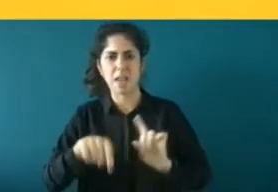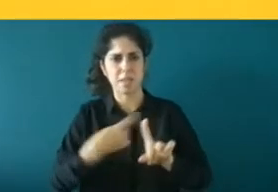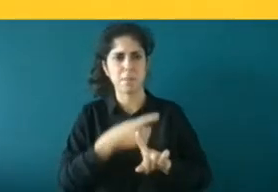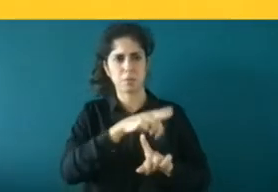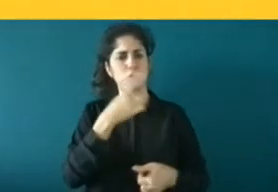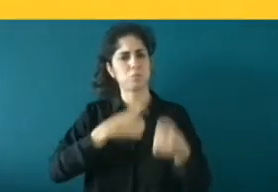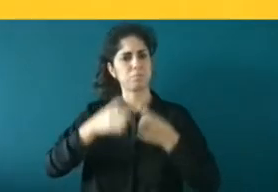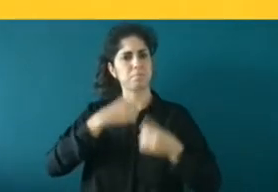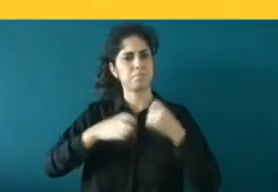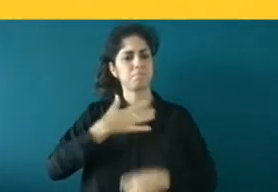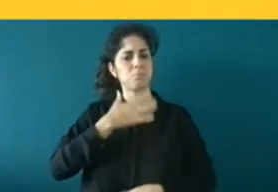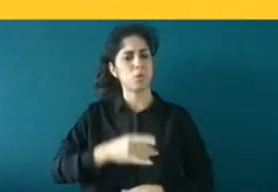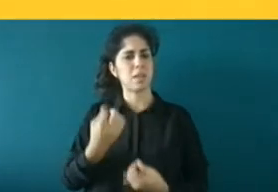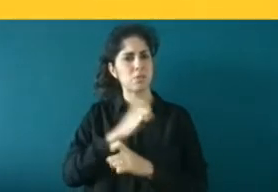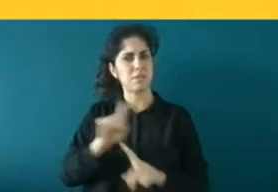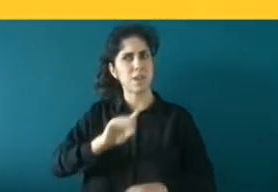pregunta a la persona.